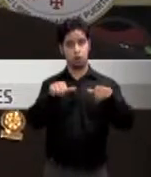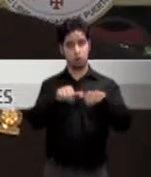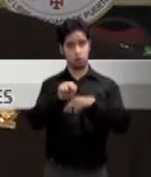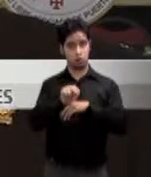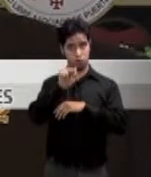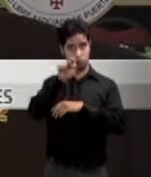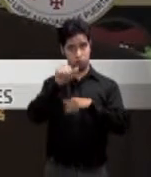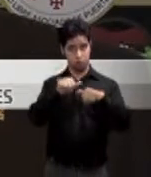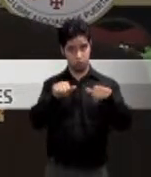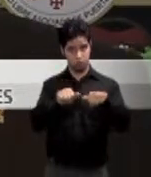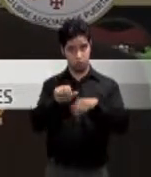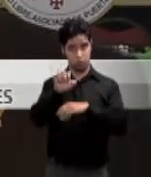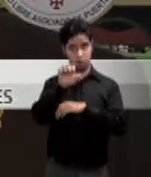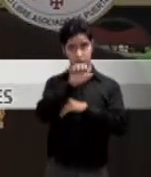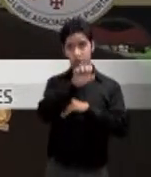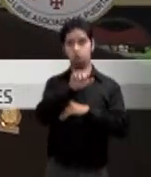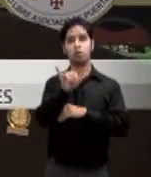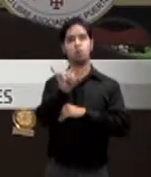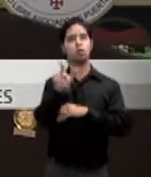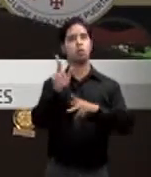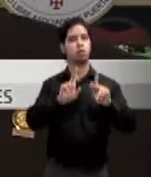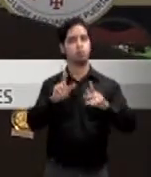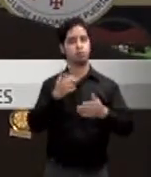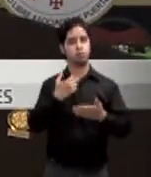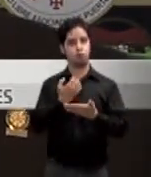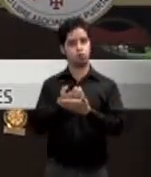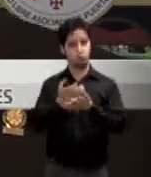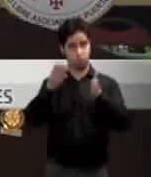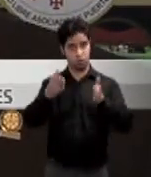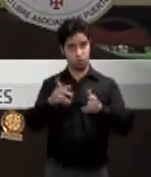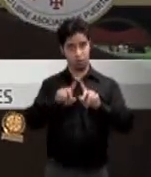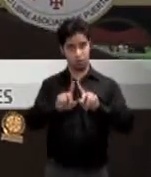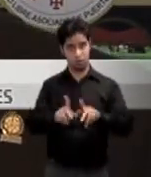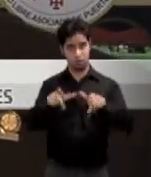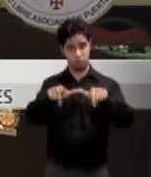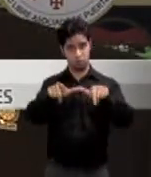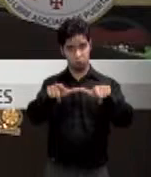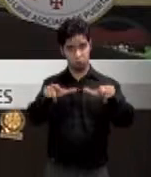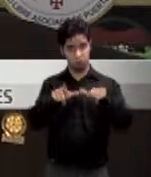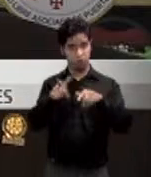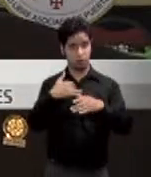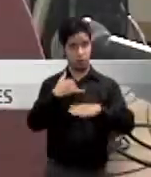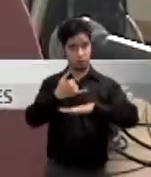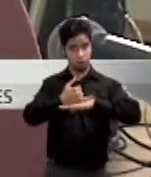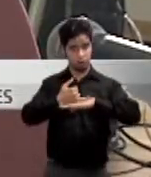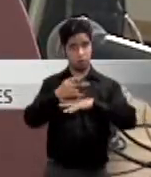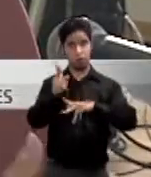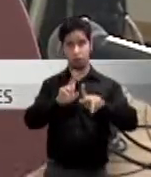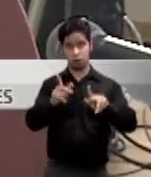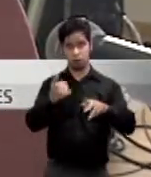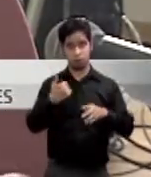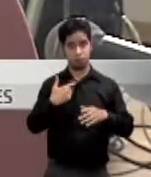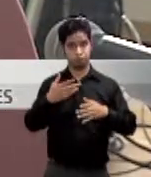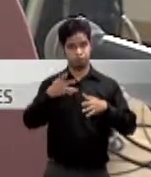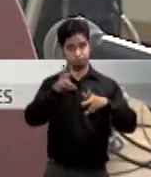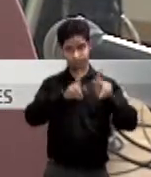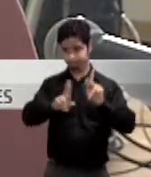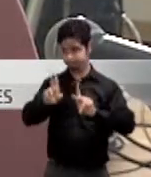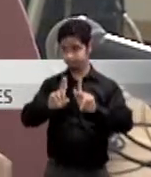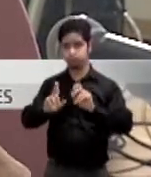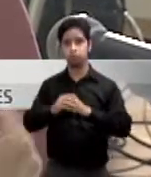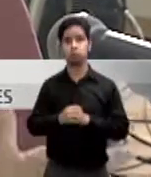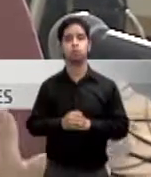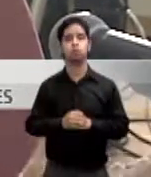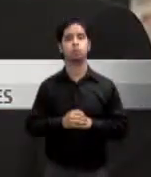Oeste, economistas de diferentes áreas de la isla, sectores profesionales, ciudadanos. En la vista de un Macao participaron